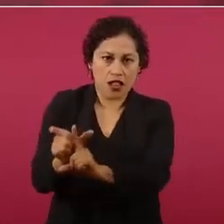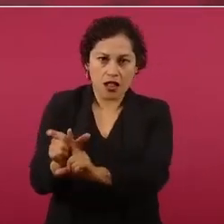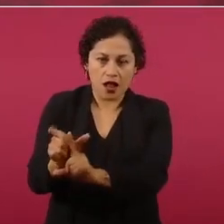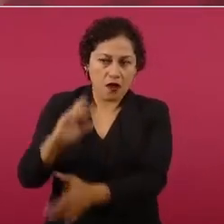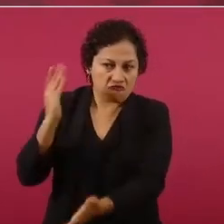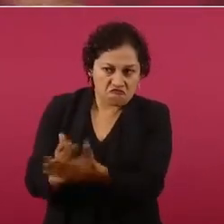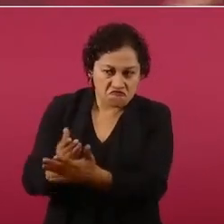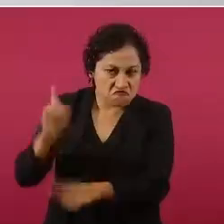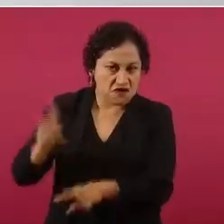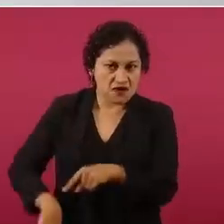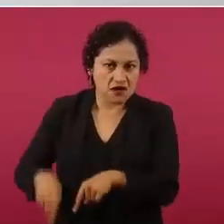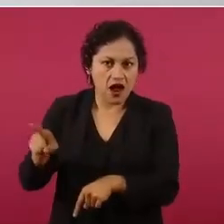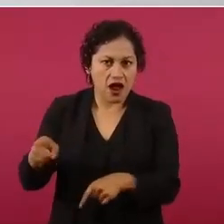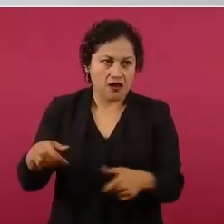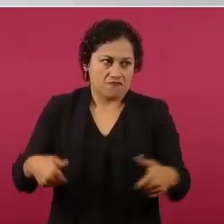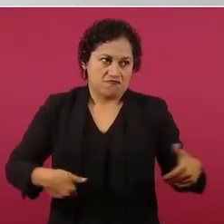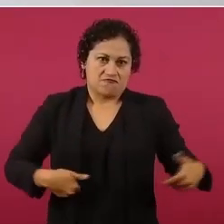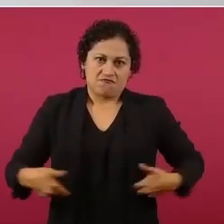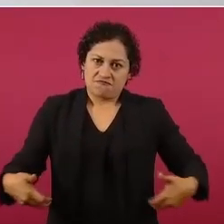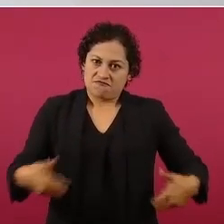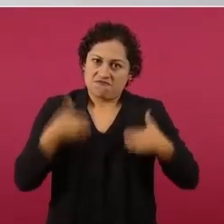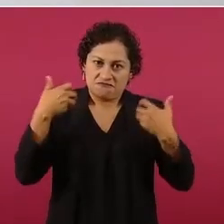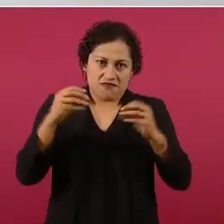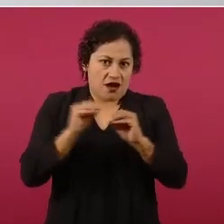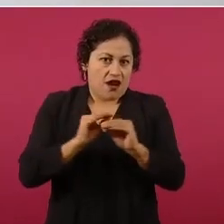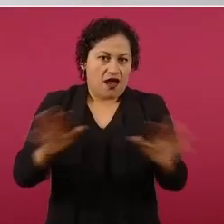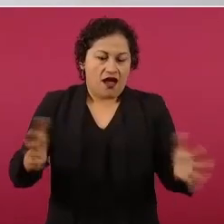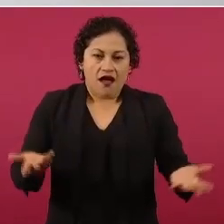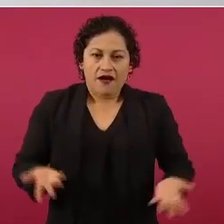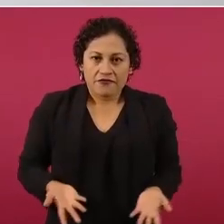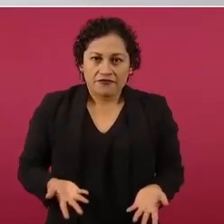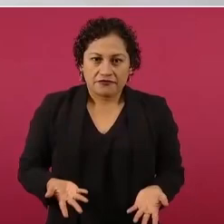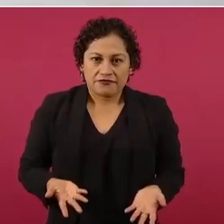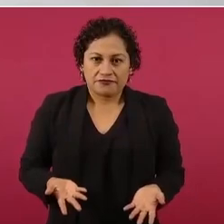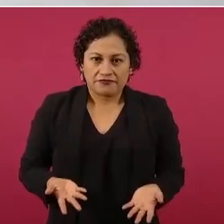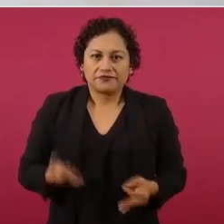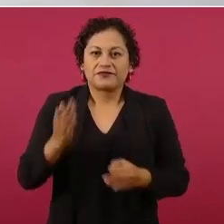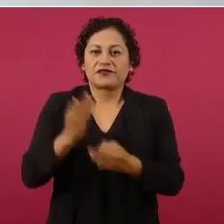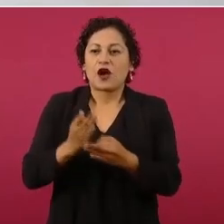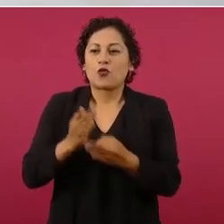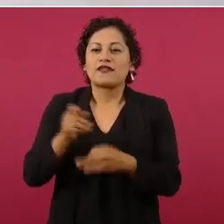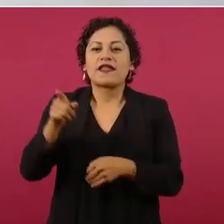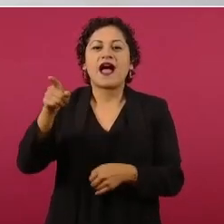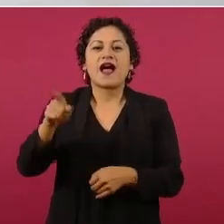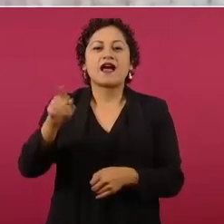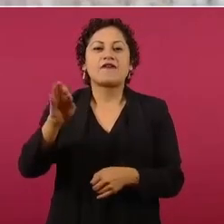no puede recomendar a nadie.